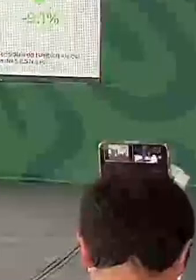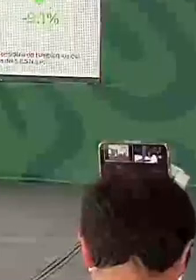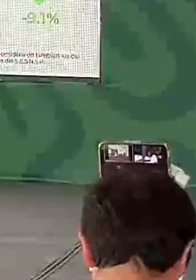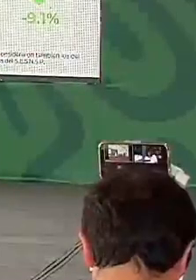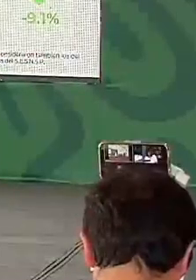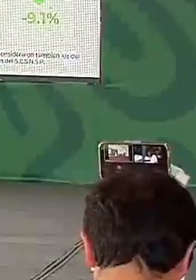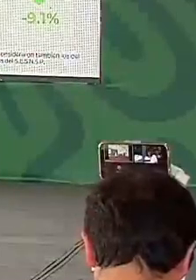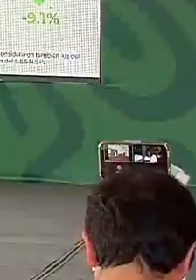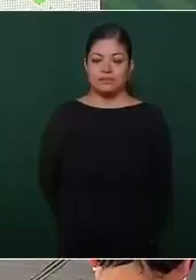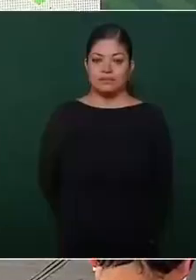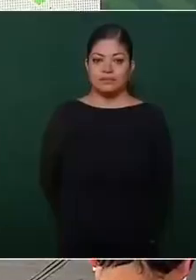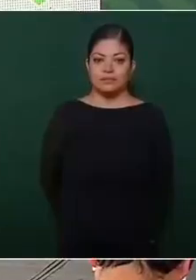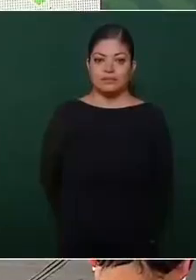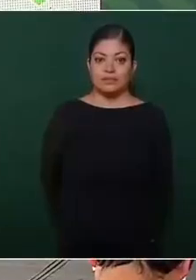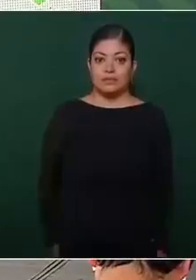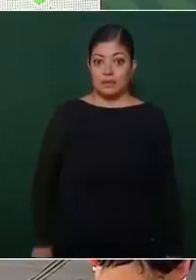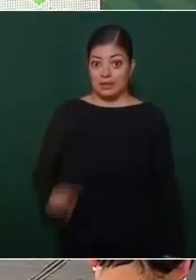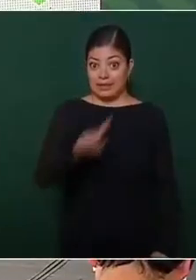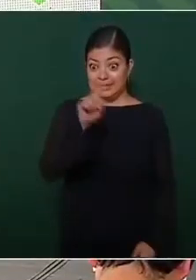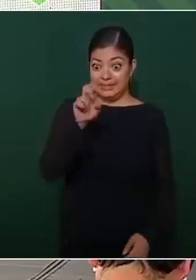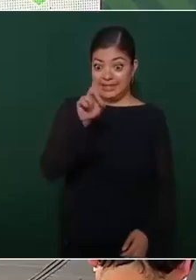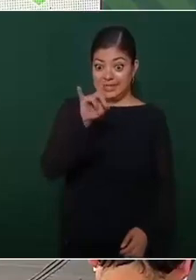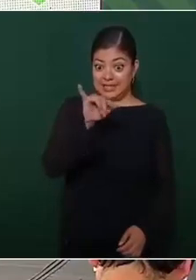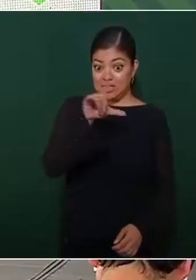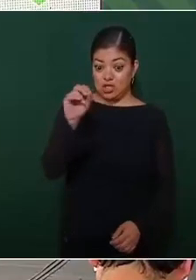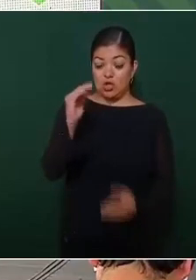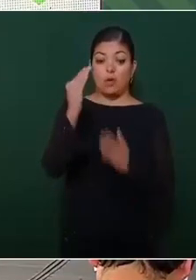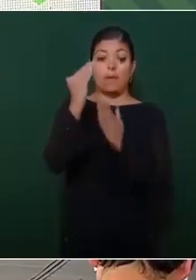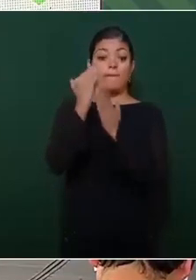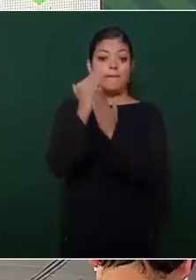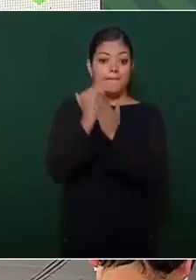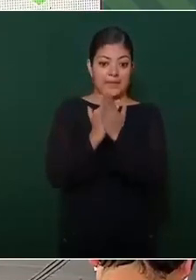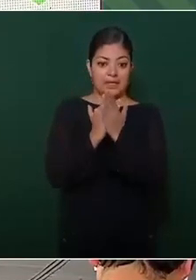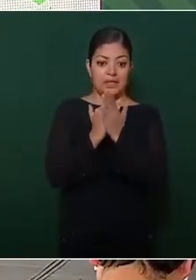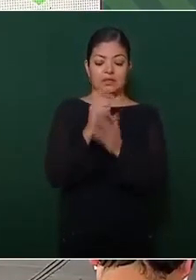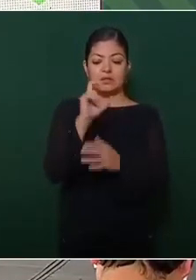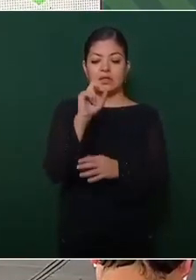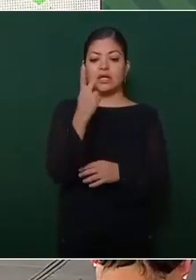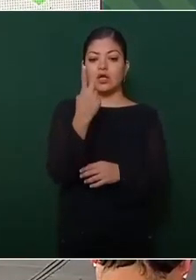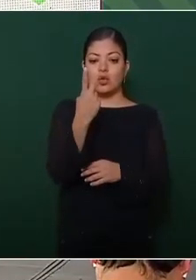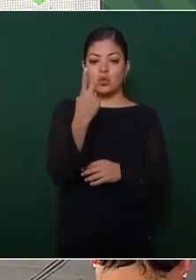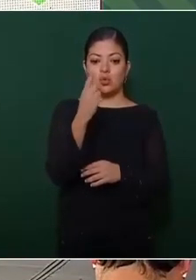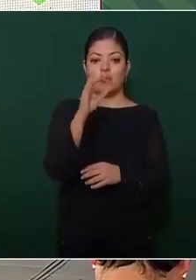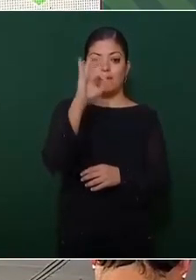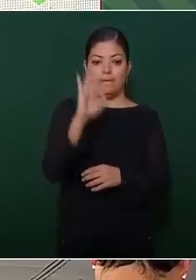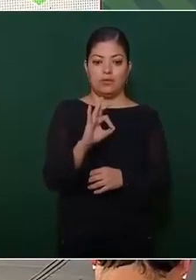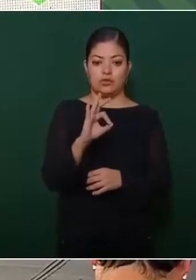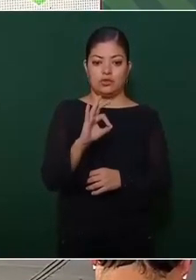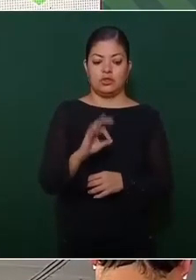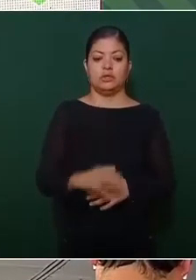Cedillo redujo 31 por ciento